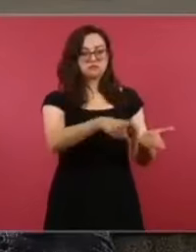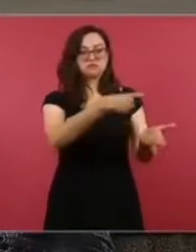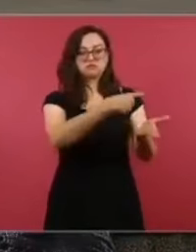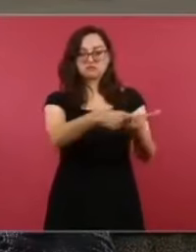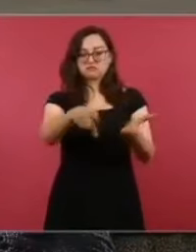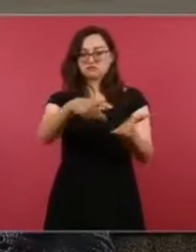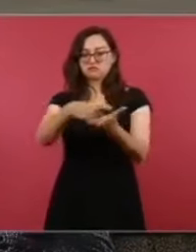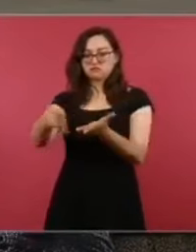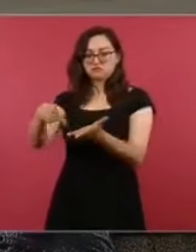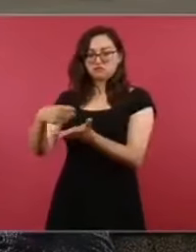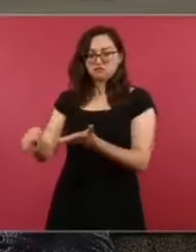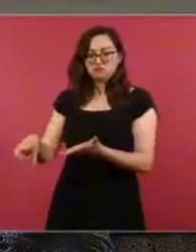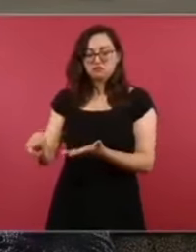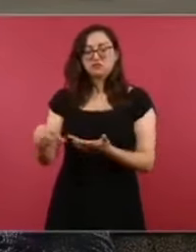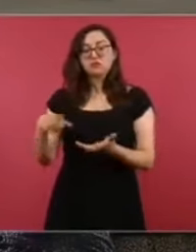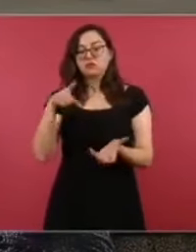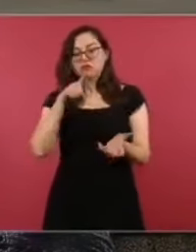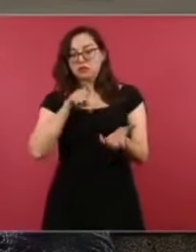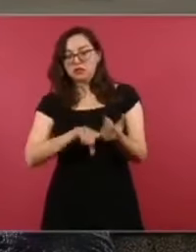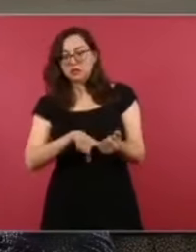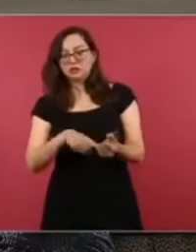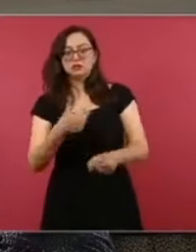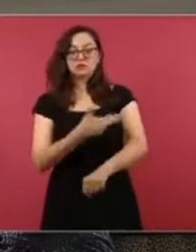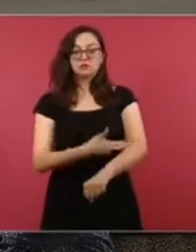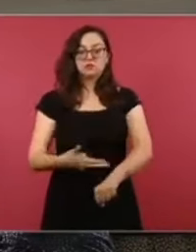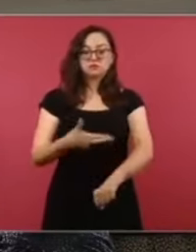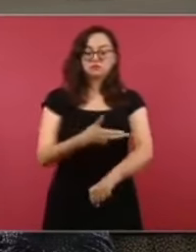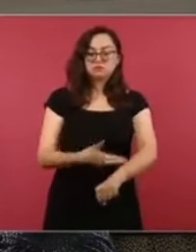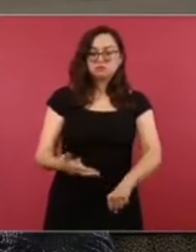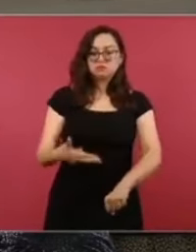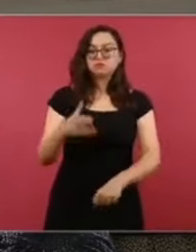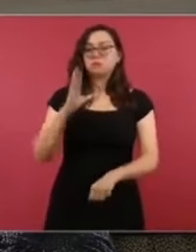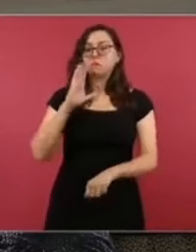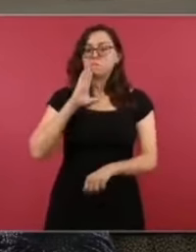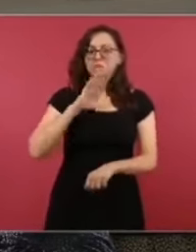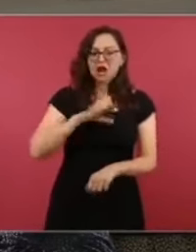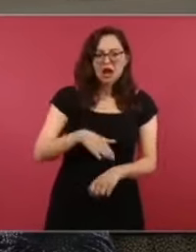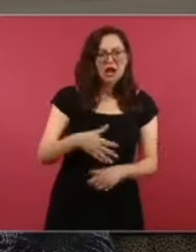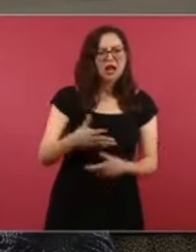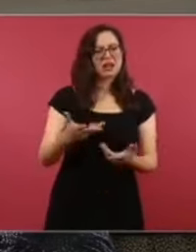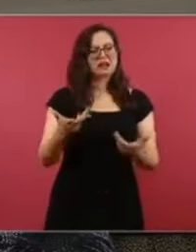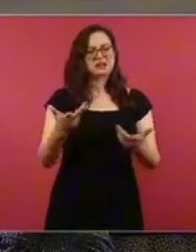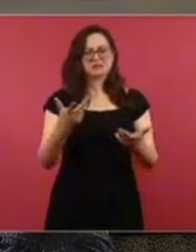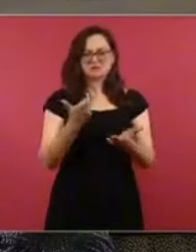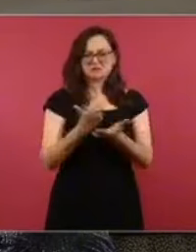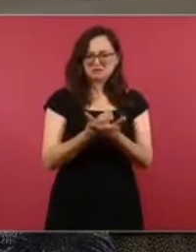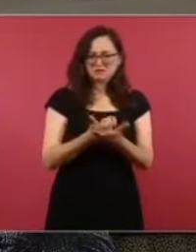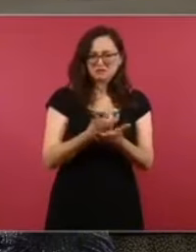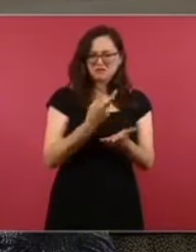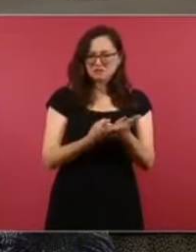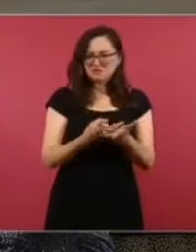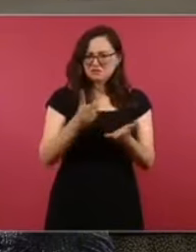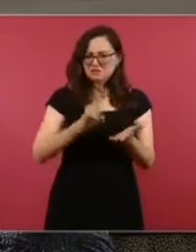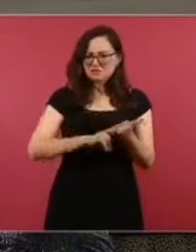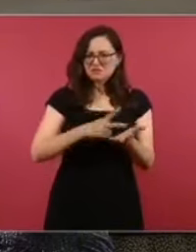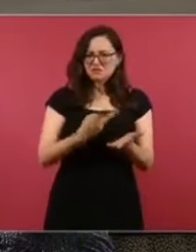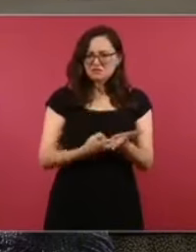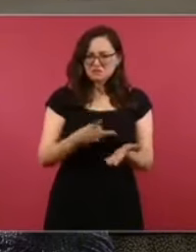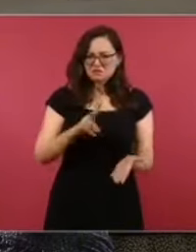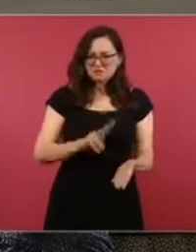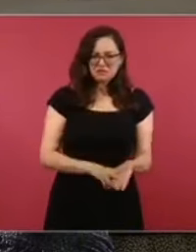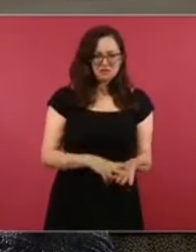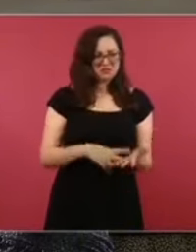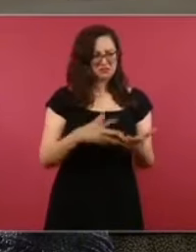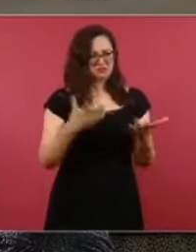operación presentaba irregularidades, avalúos contradictorios, sobreprecio, equipos sin funcionar,